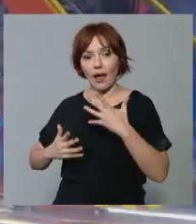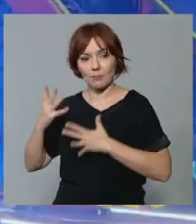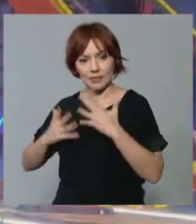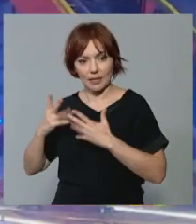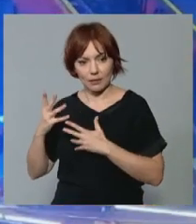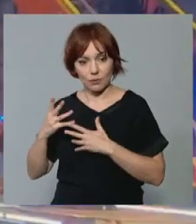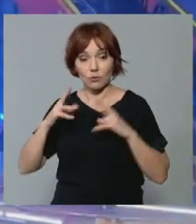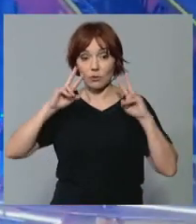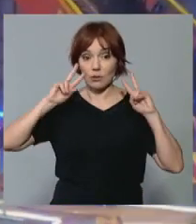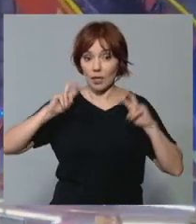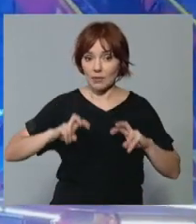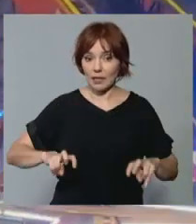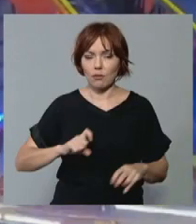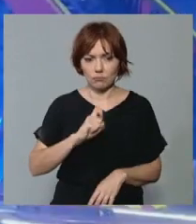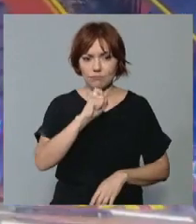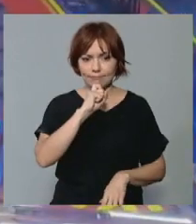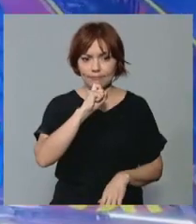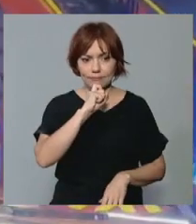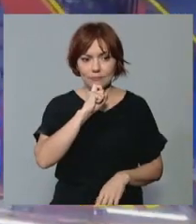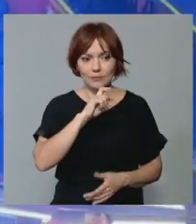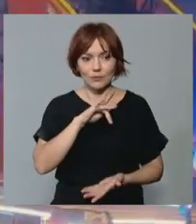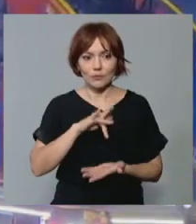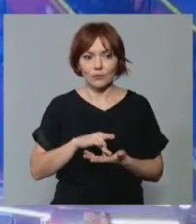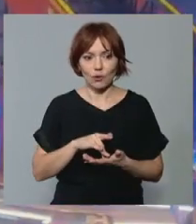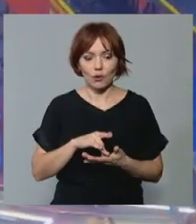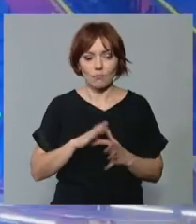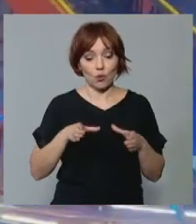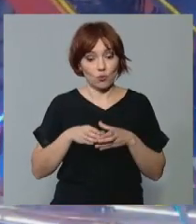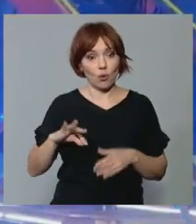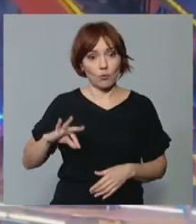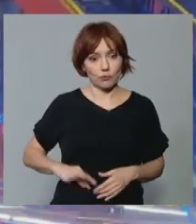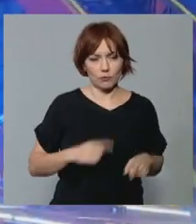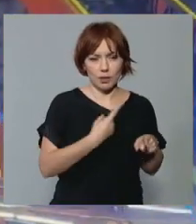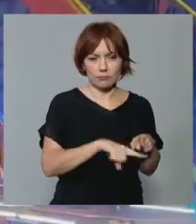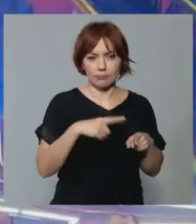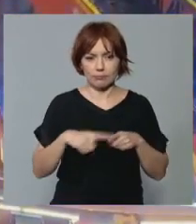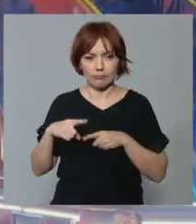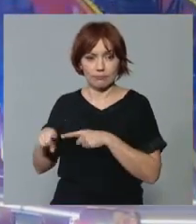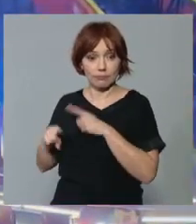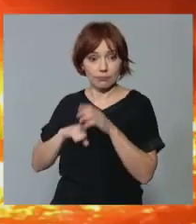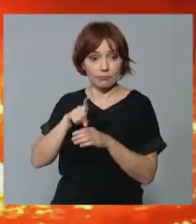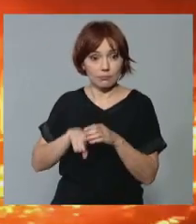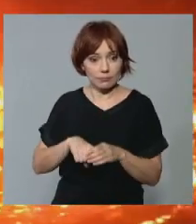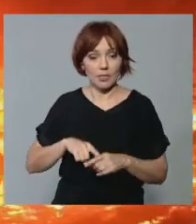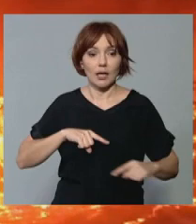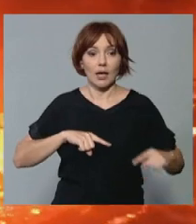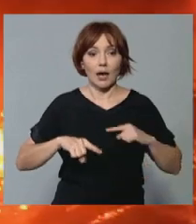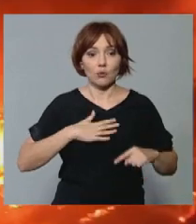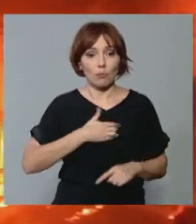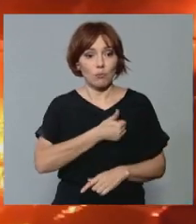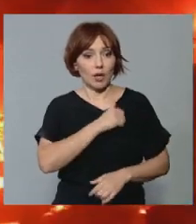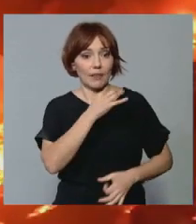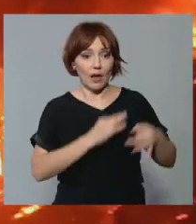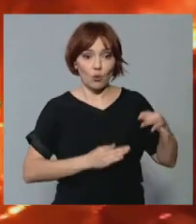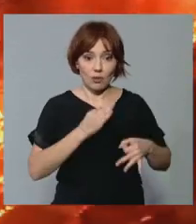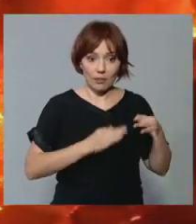compleja en la que, como les he explicado, intervienen diferentes unidades. En todo caso, será la autoridad judicial la que determine si